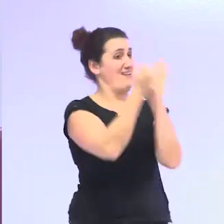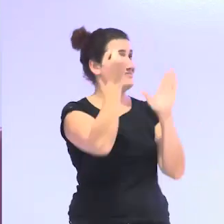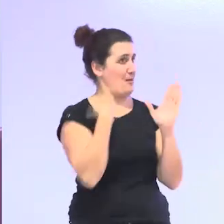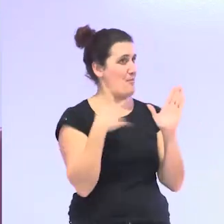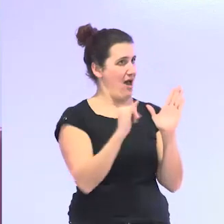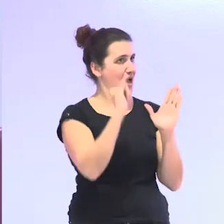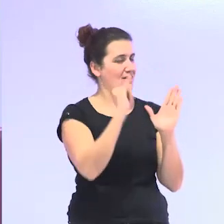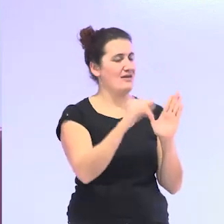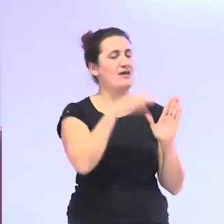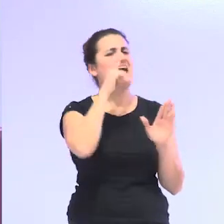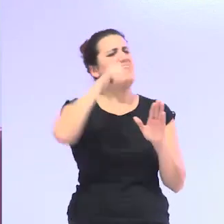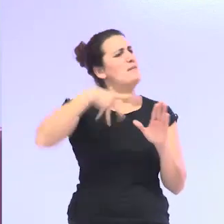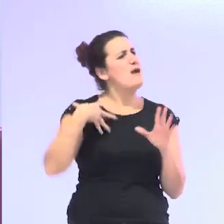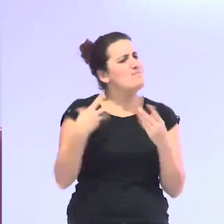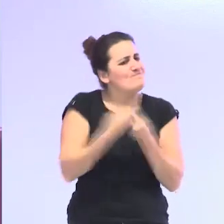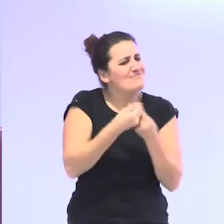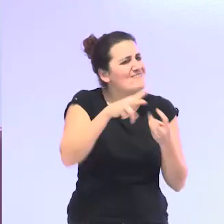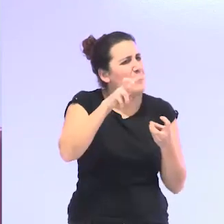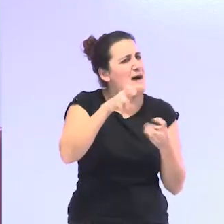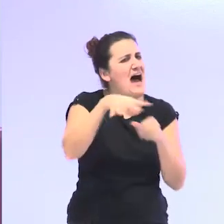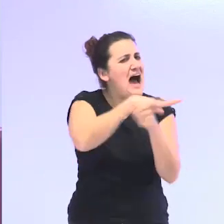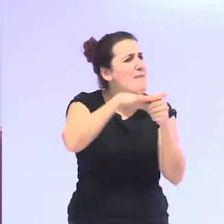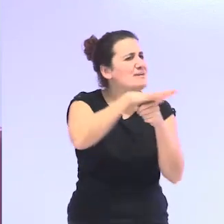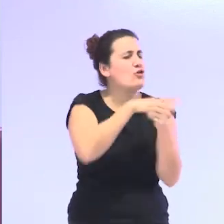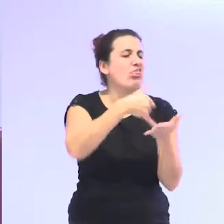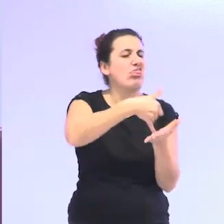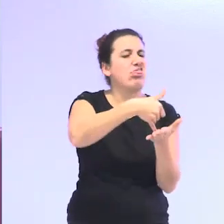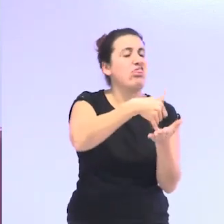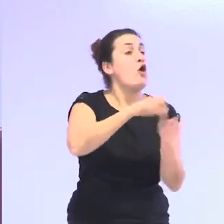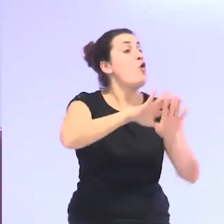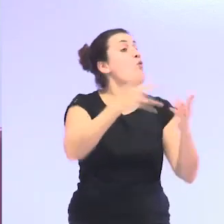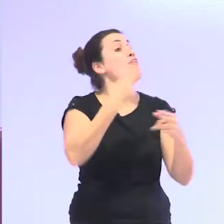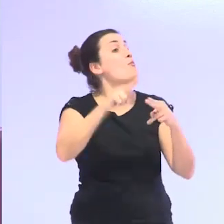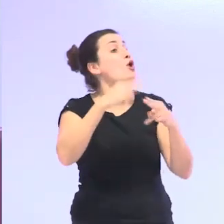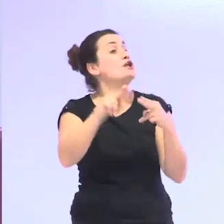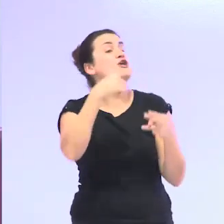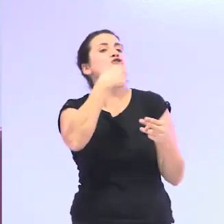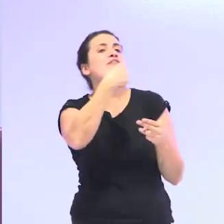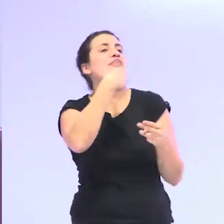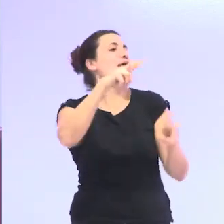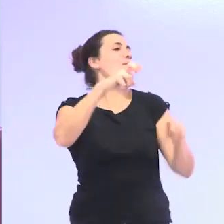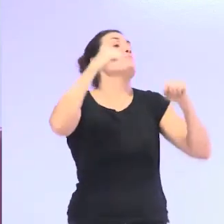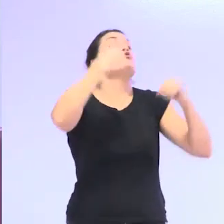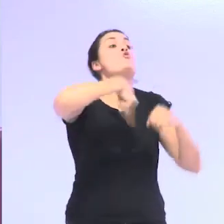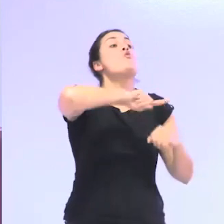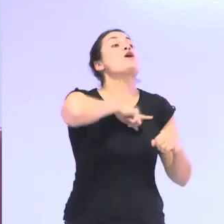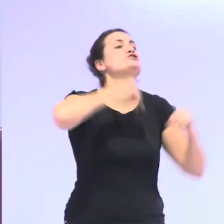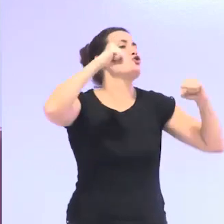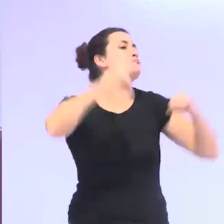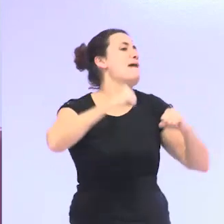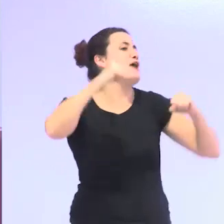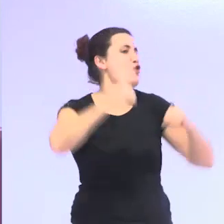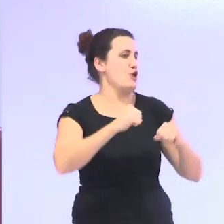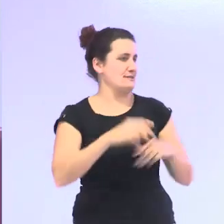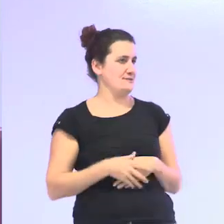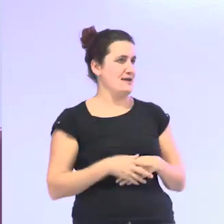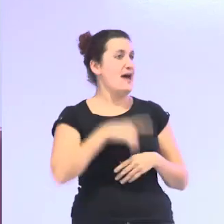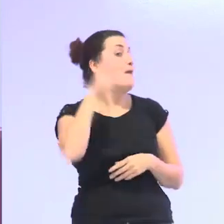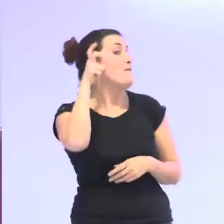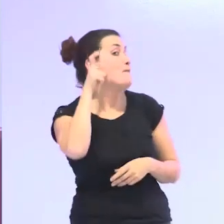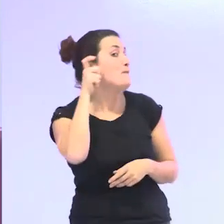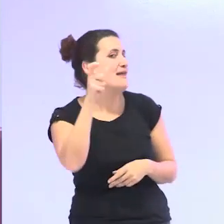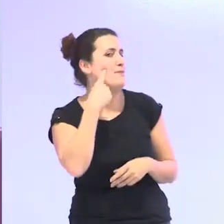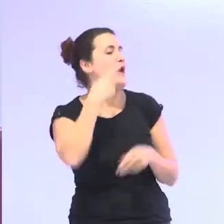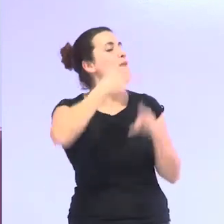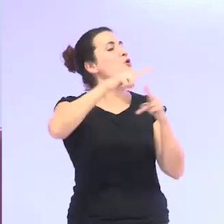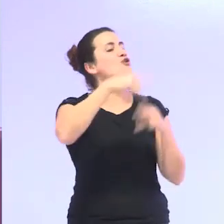está muy pegado al ámbito de la fragilidad es cuando los políticos hablan de nuestros mayores yo cuando escucho a los políticos que